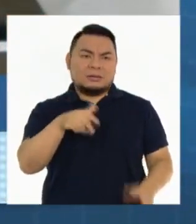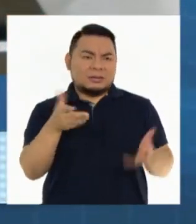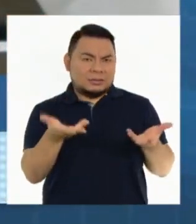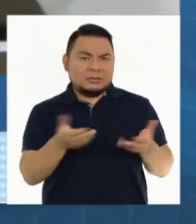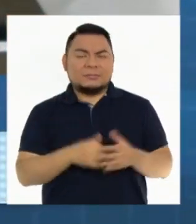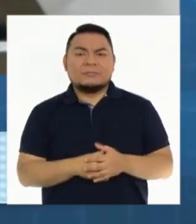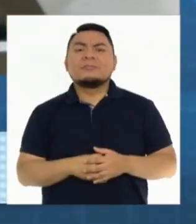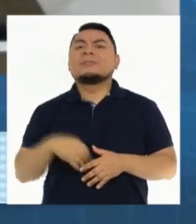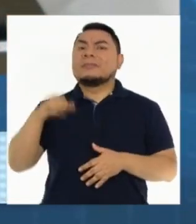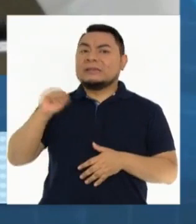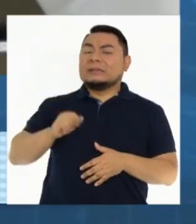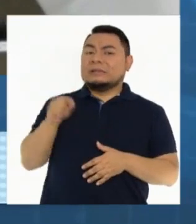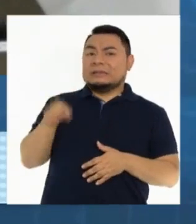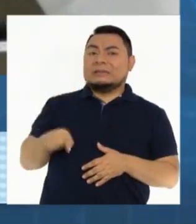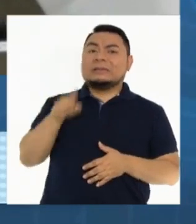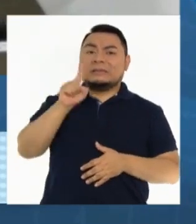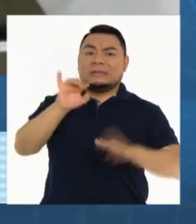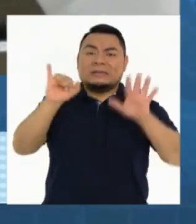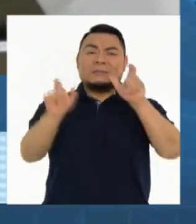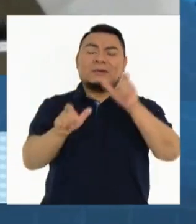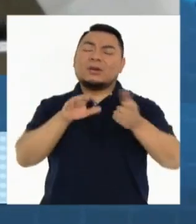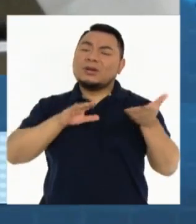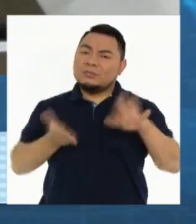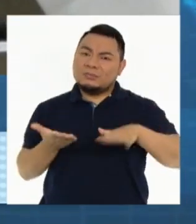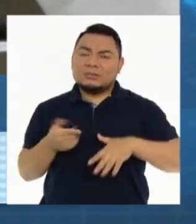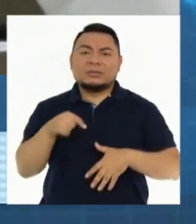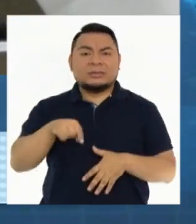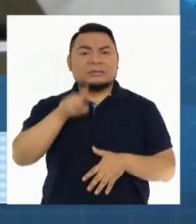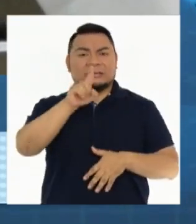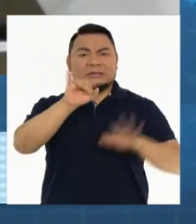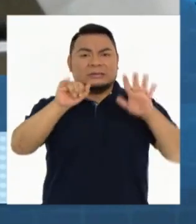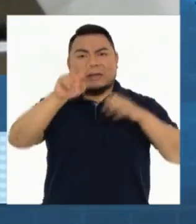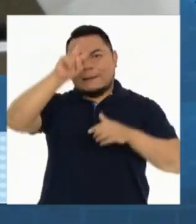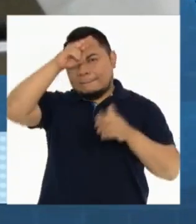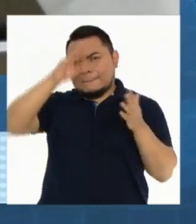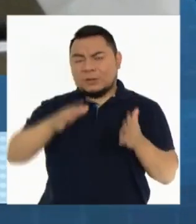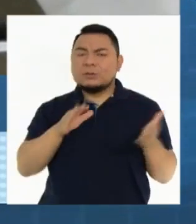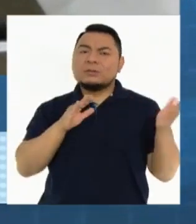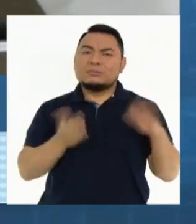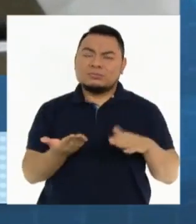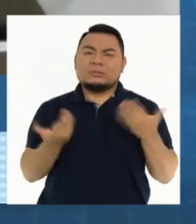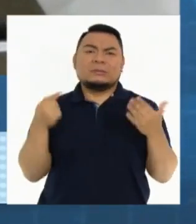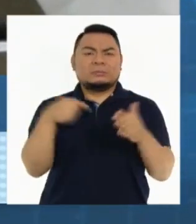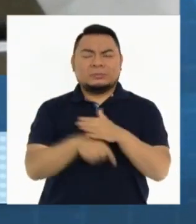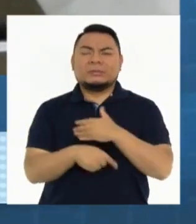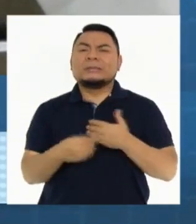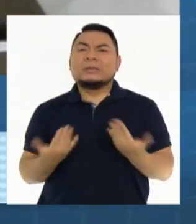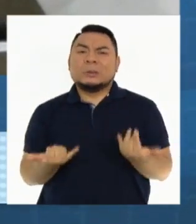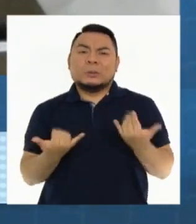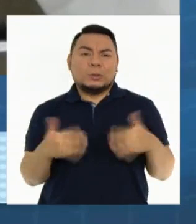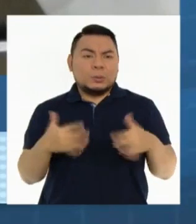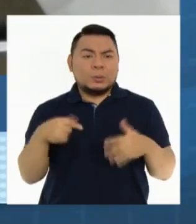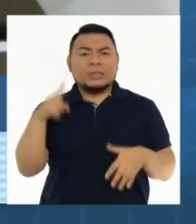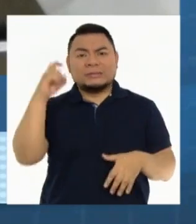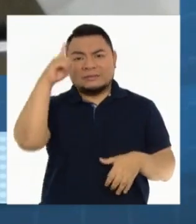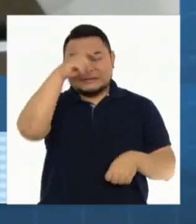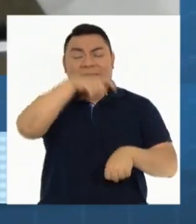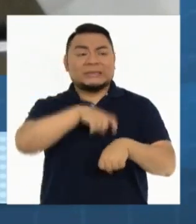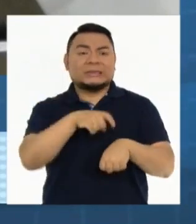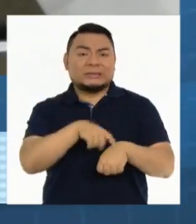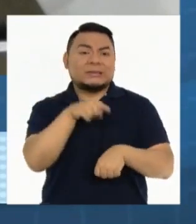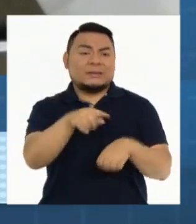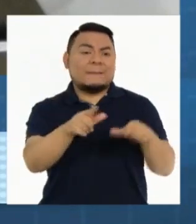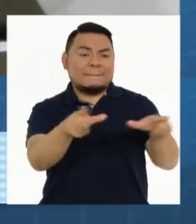Sobre todo son 16 personas que han perdido la vida, 16 peruanos, en los cuales es una situación también difícil. Se ha dado una zona